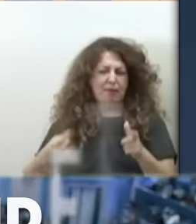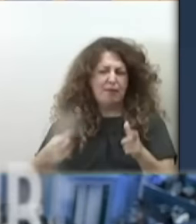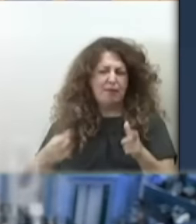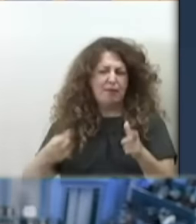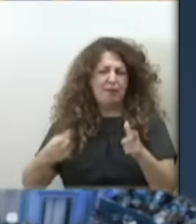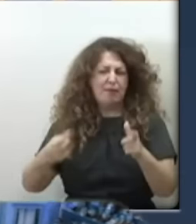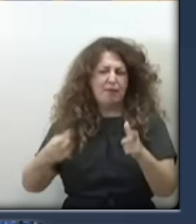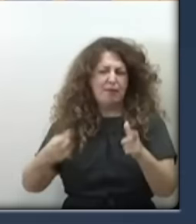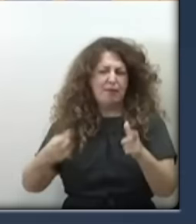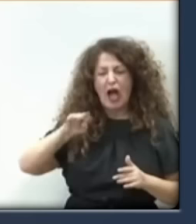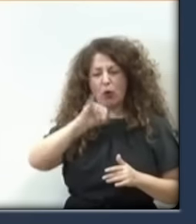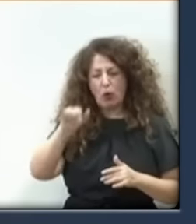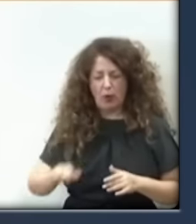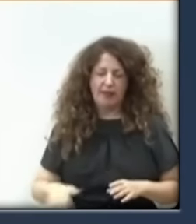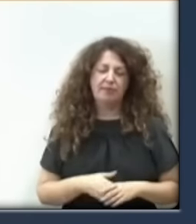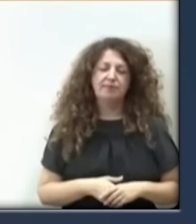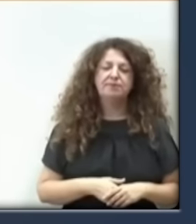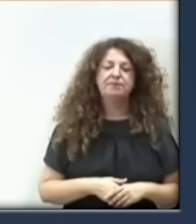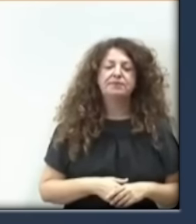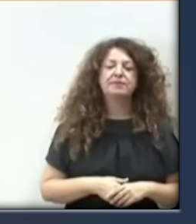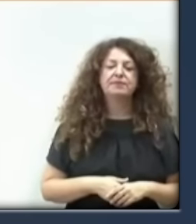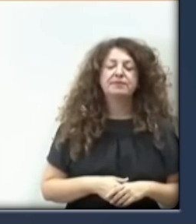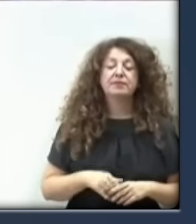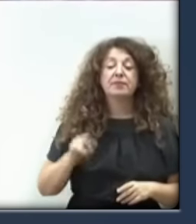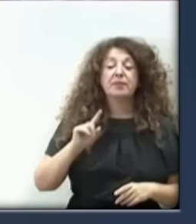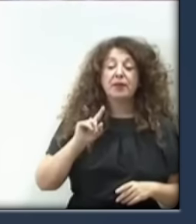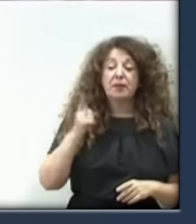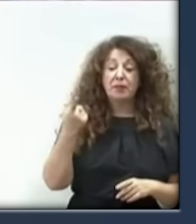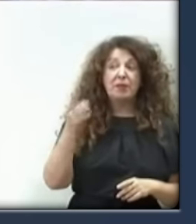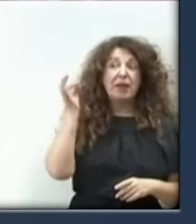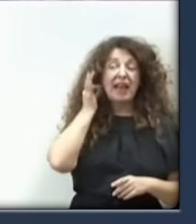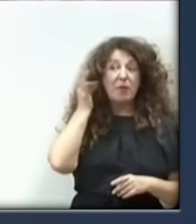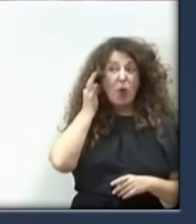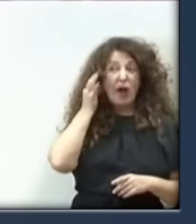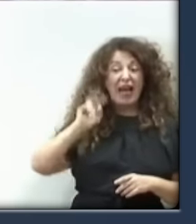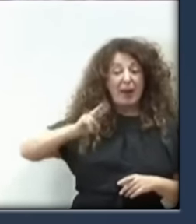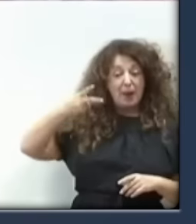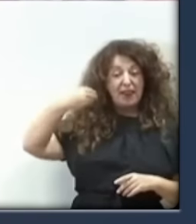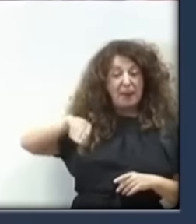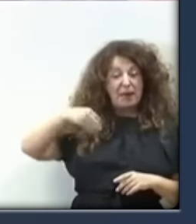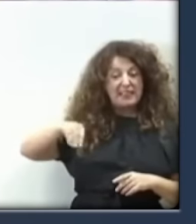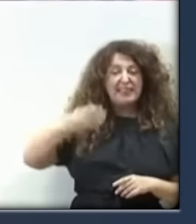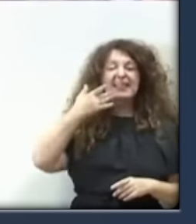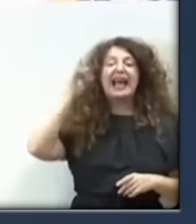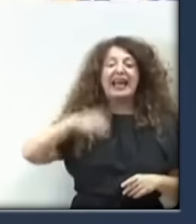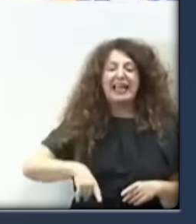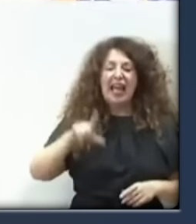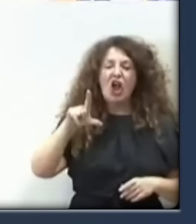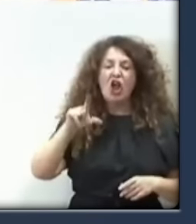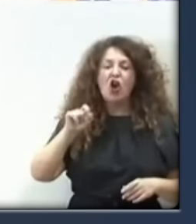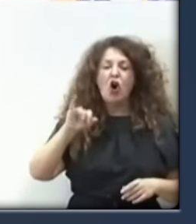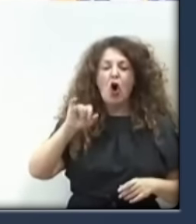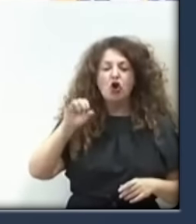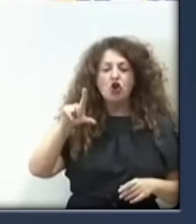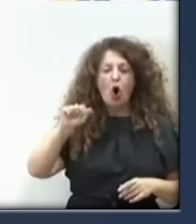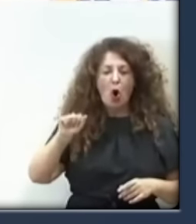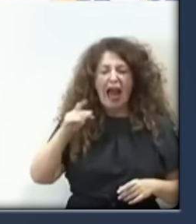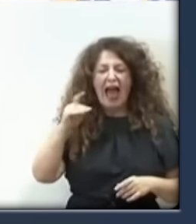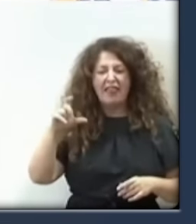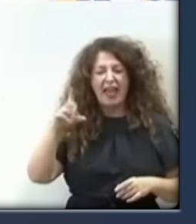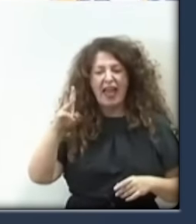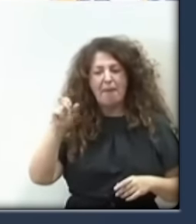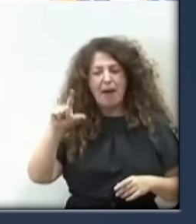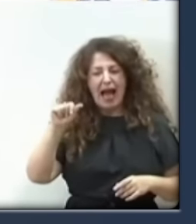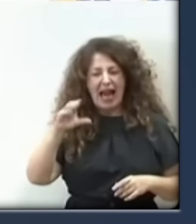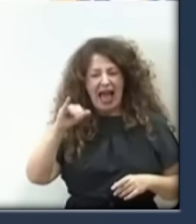no lo estáis haciendo. La primera mujer vicepresidenta fue Loyola de Palacio. Claro. Pero, ¿sabe usted, señora